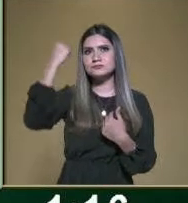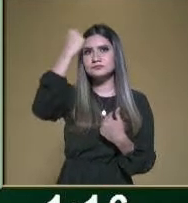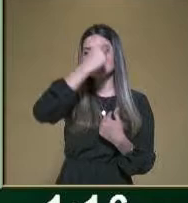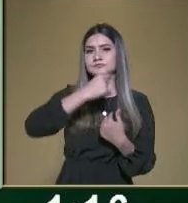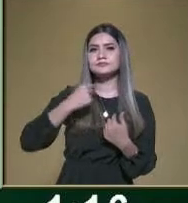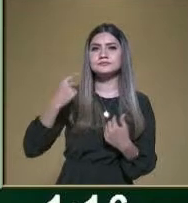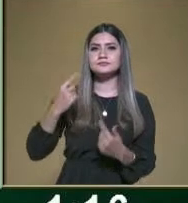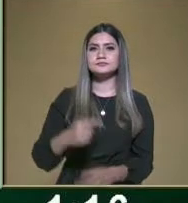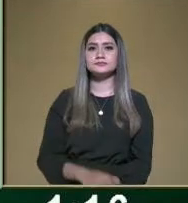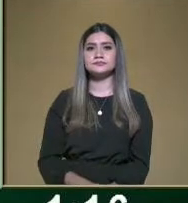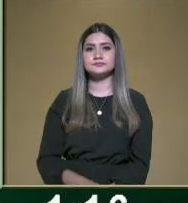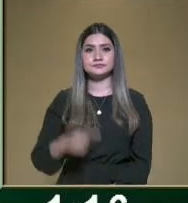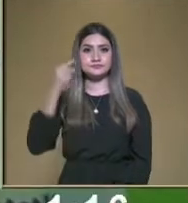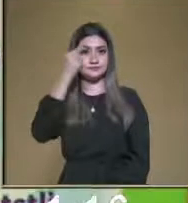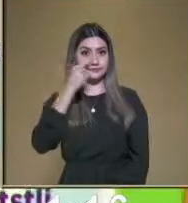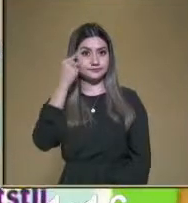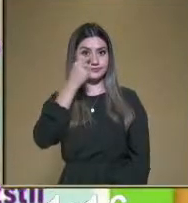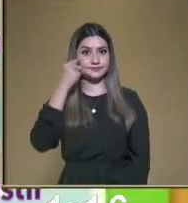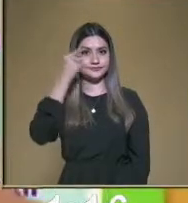ishteyoli, ojos,